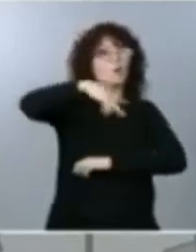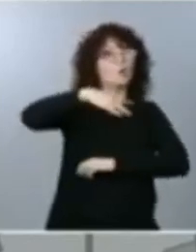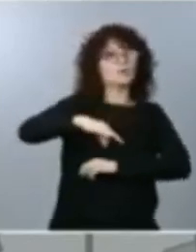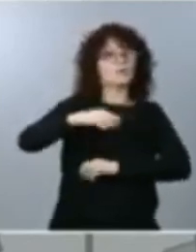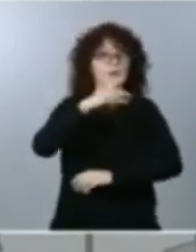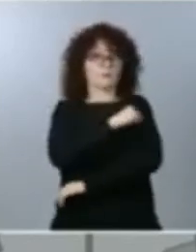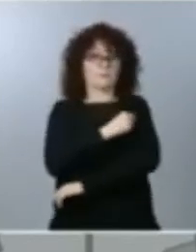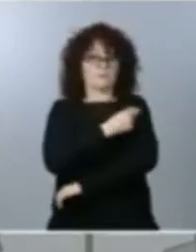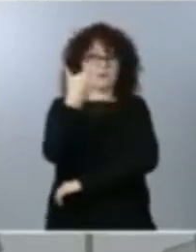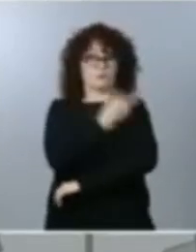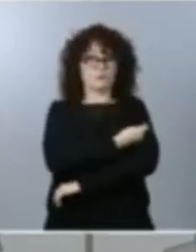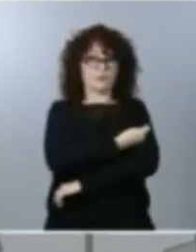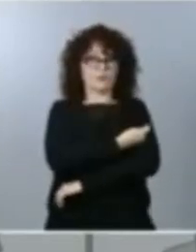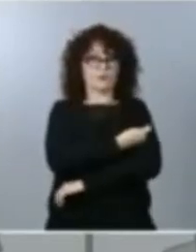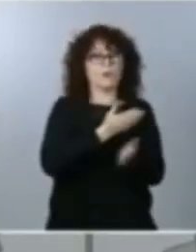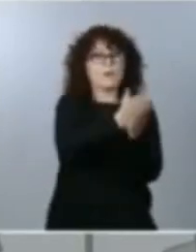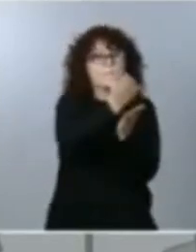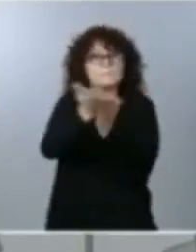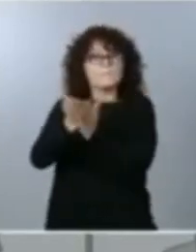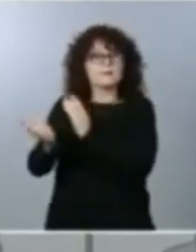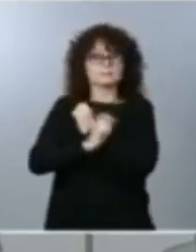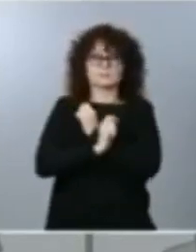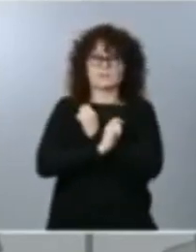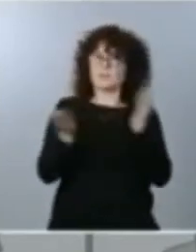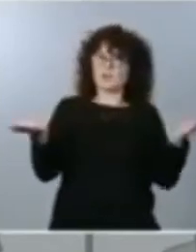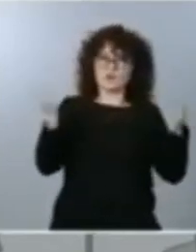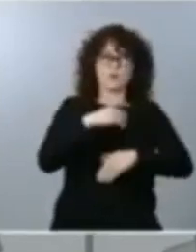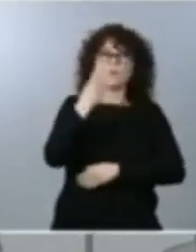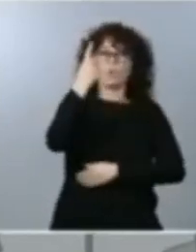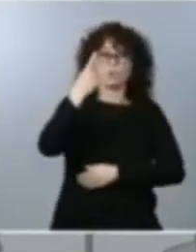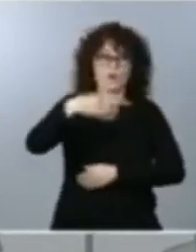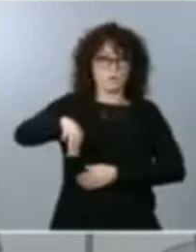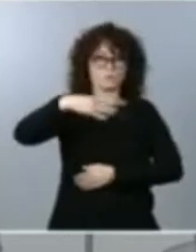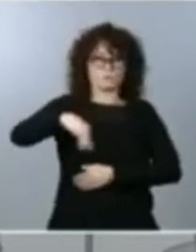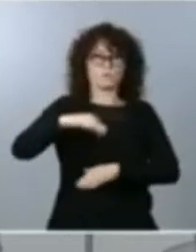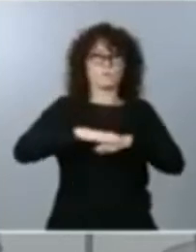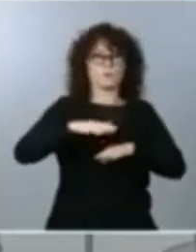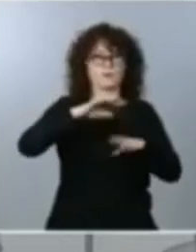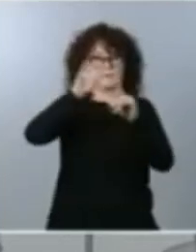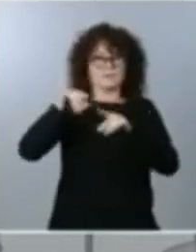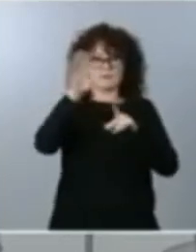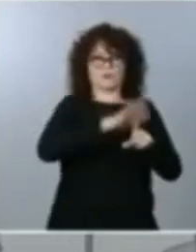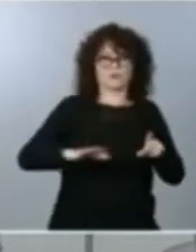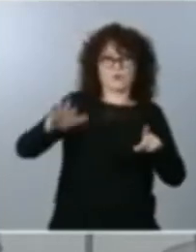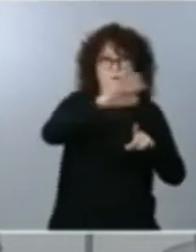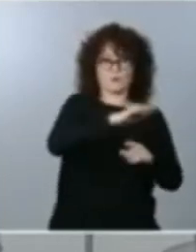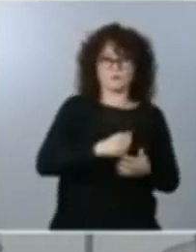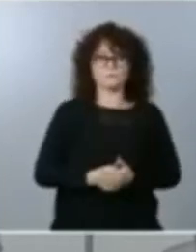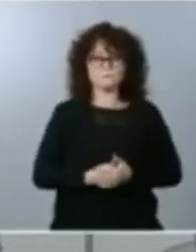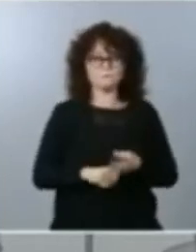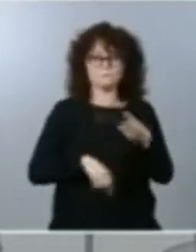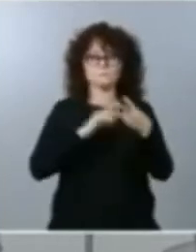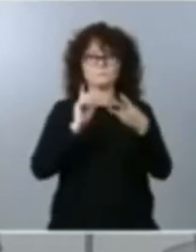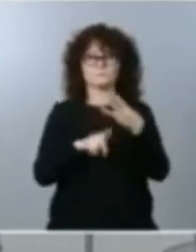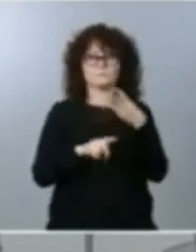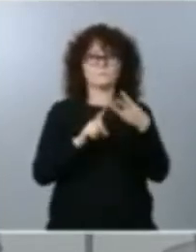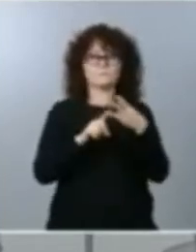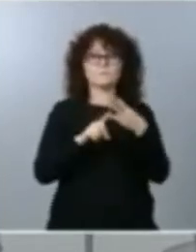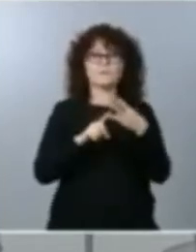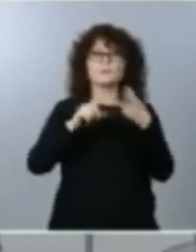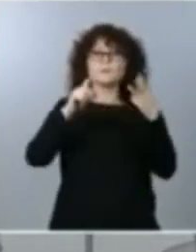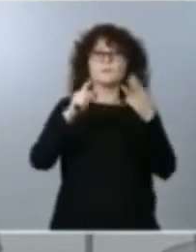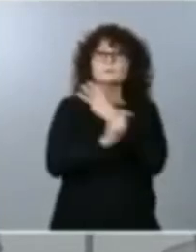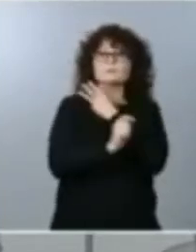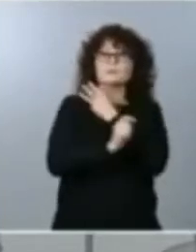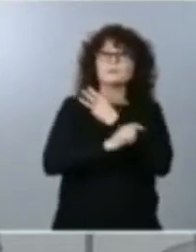habrá una única estrategia de vacunación para todo el territorio nacional. En tercer lugar la estrategia única de